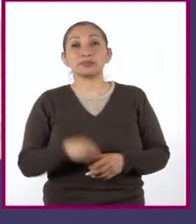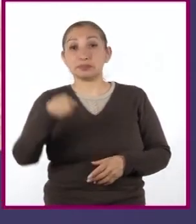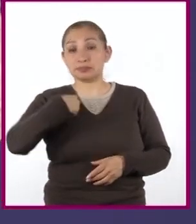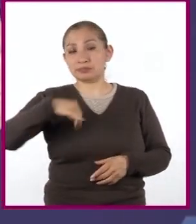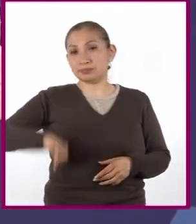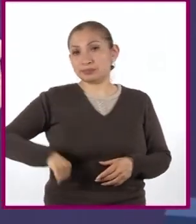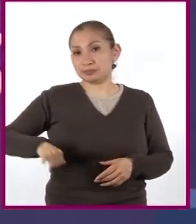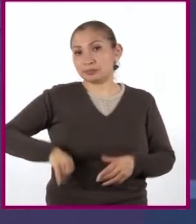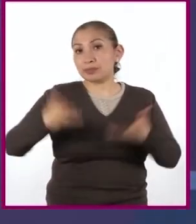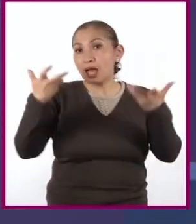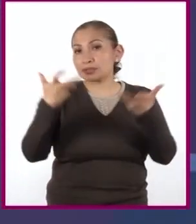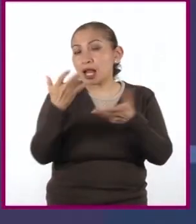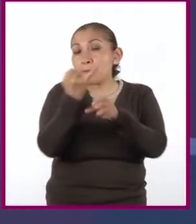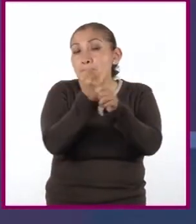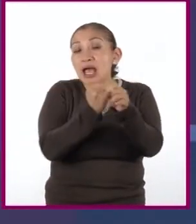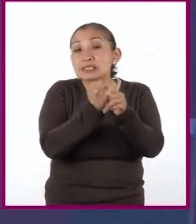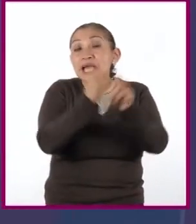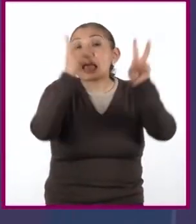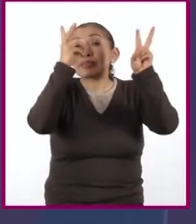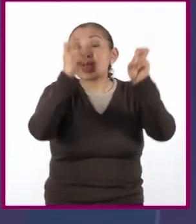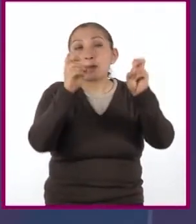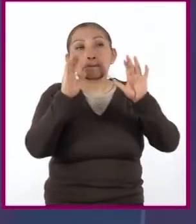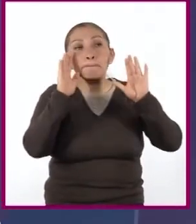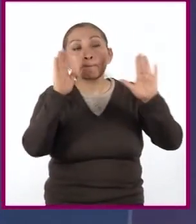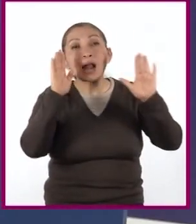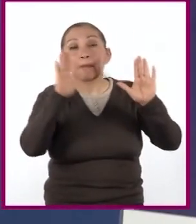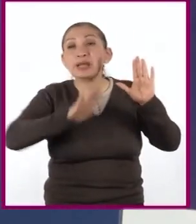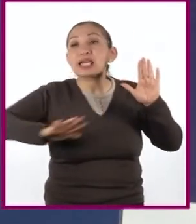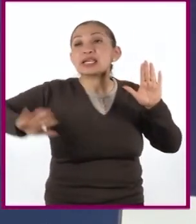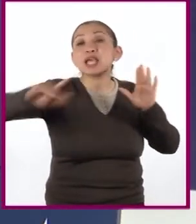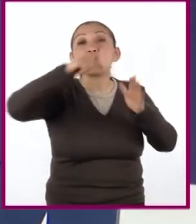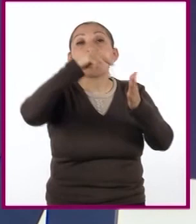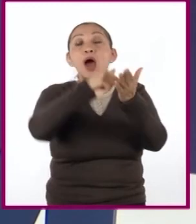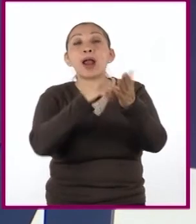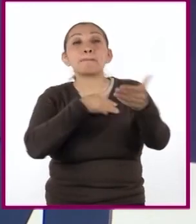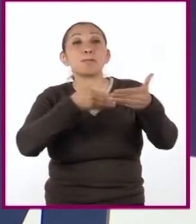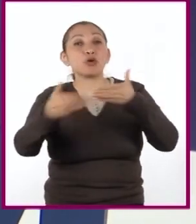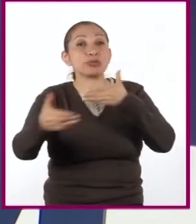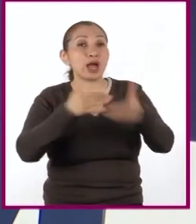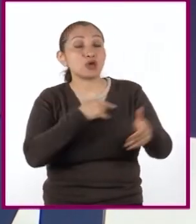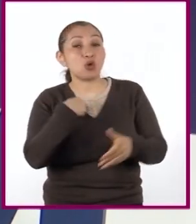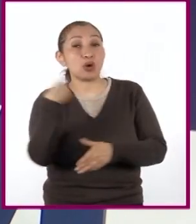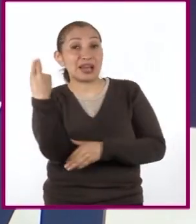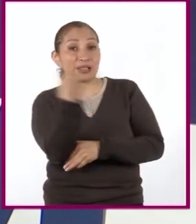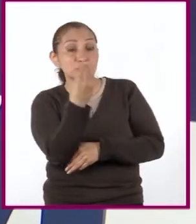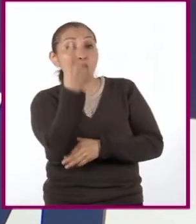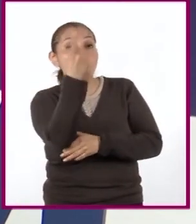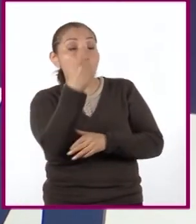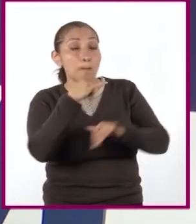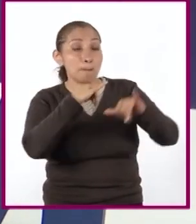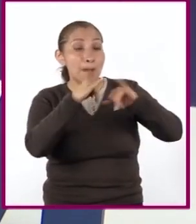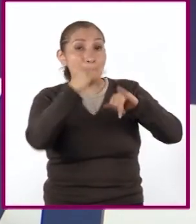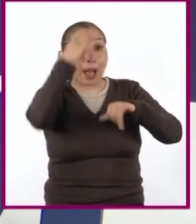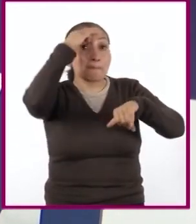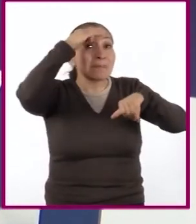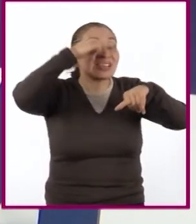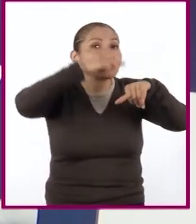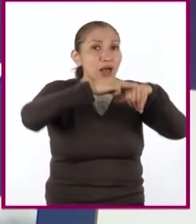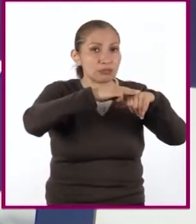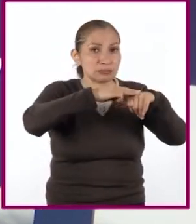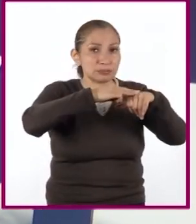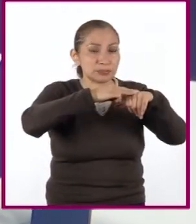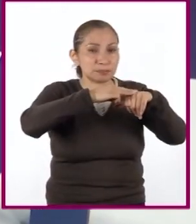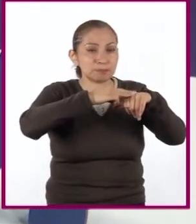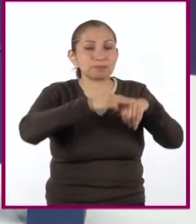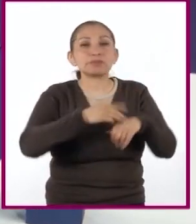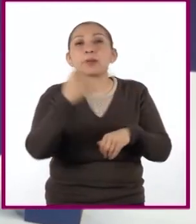interesa realizar una investigación sobre las maravillas del mundo moderno y para ello requiero usar un mapa mental. Entonces,